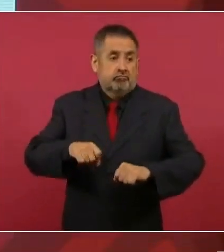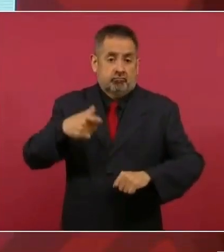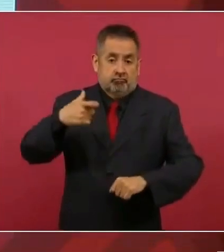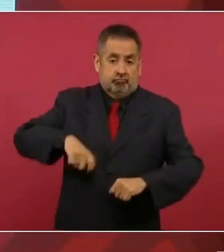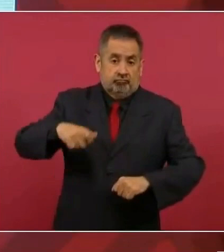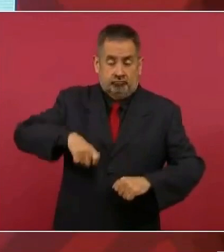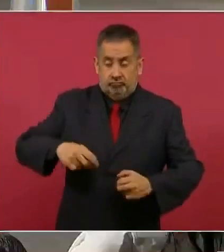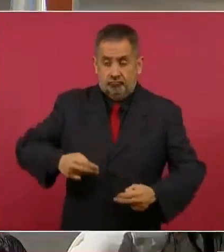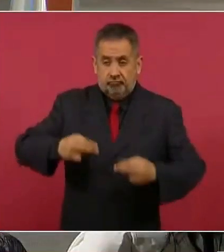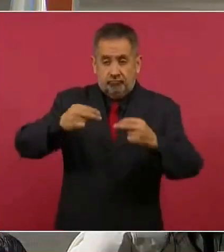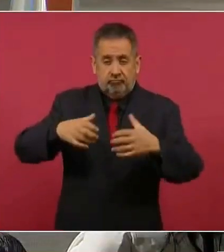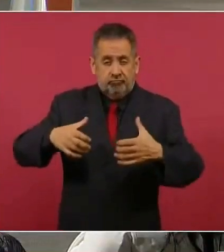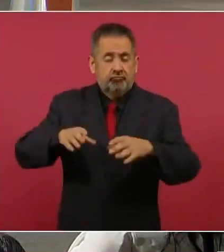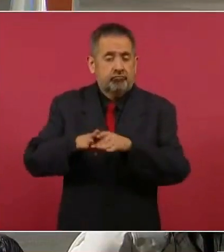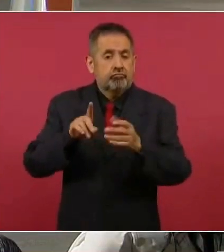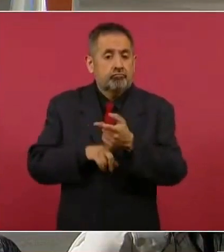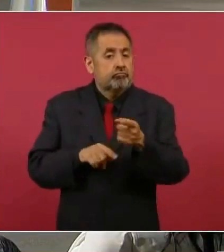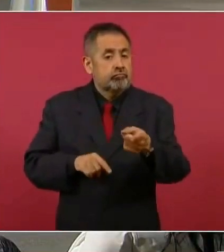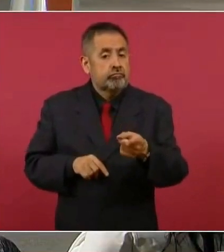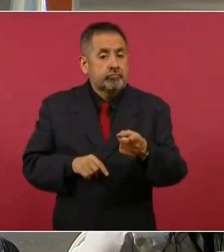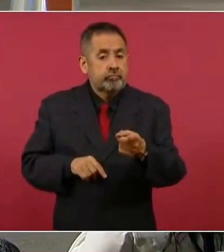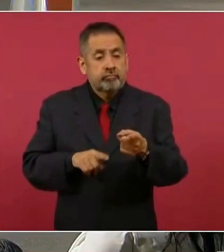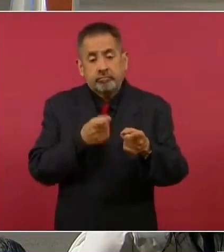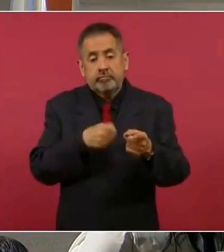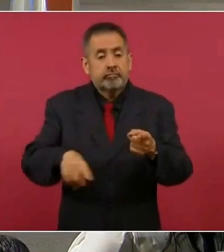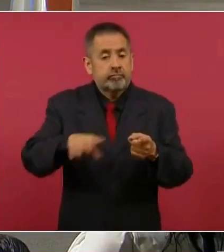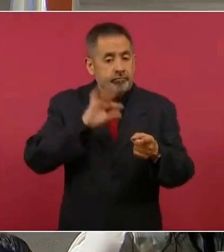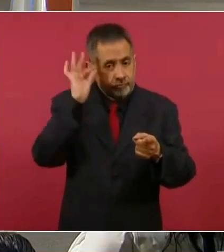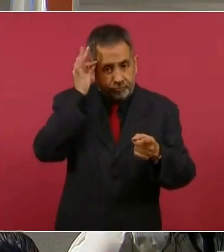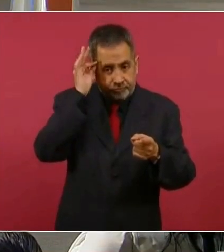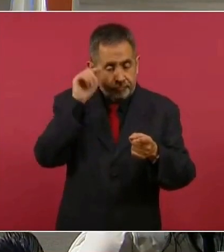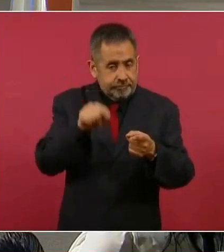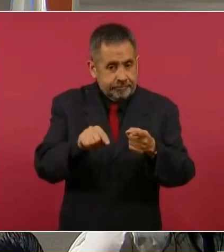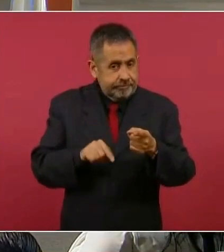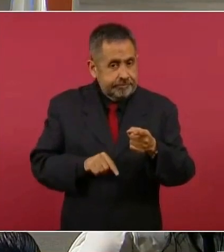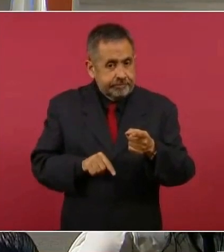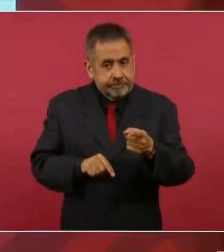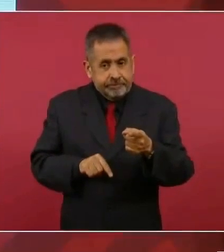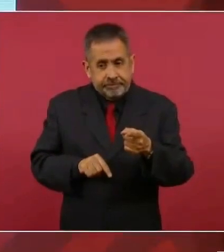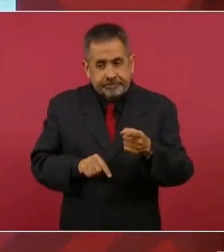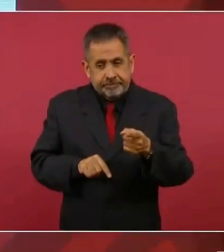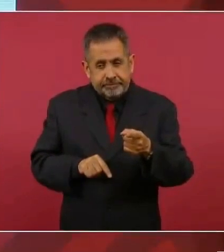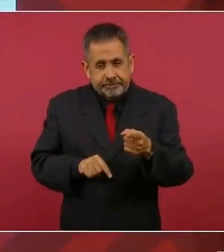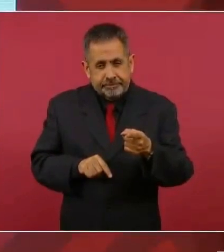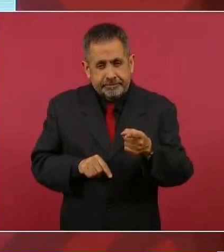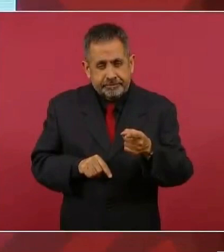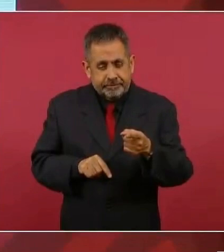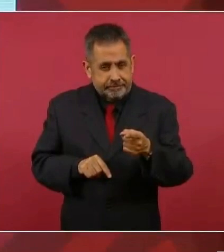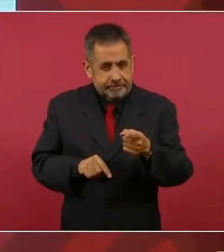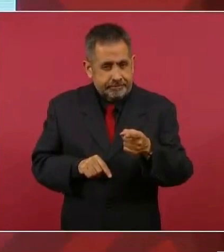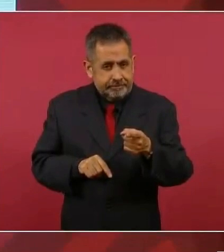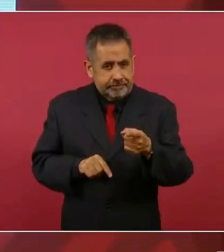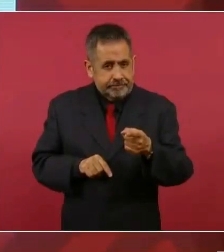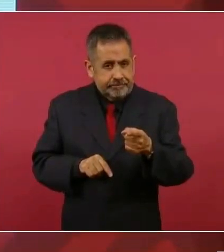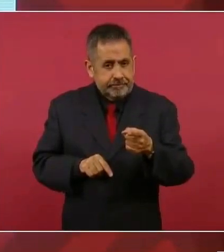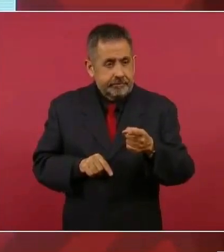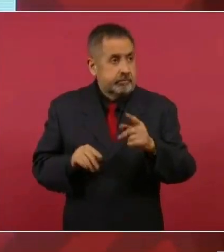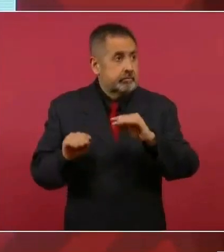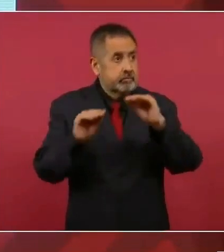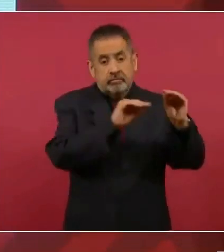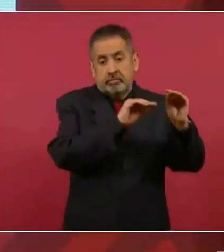hasta sus sirvientes los llevó. Eran